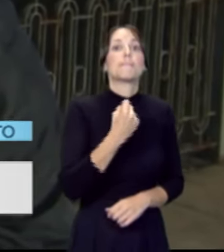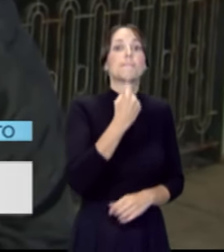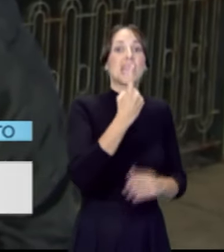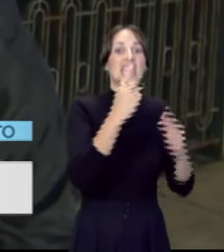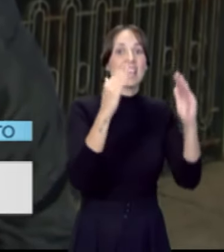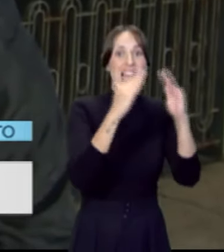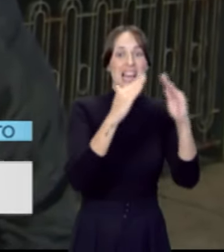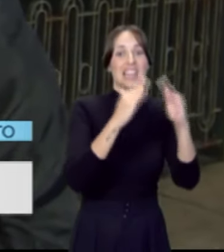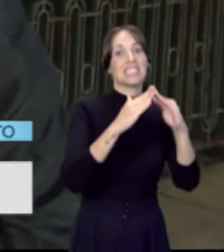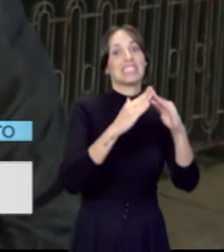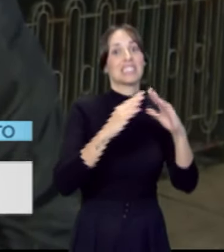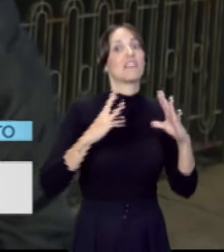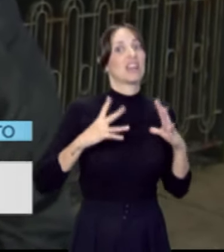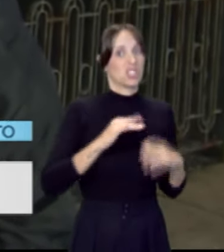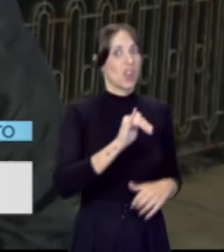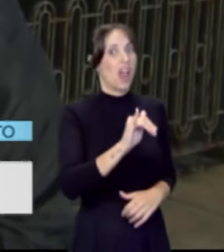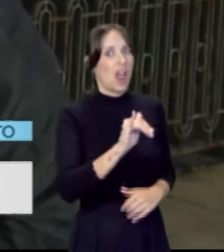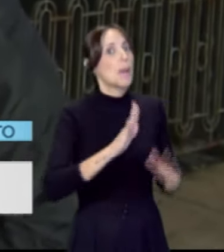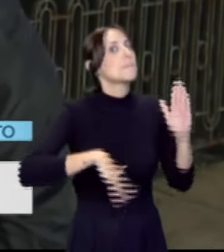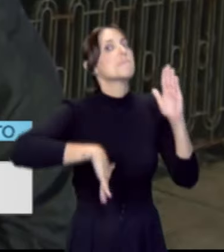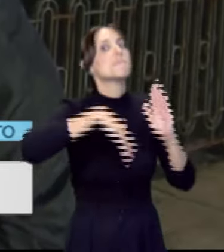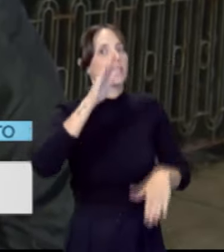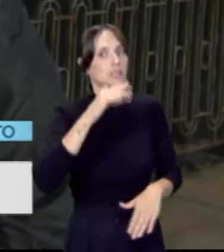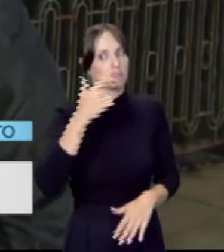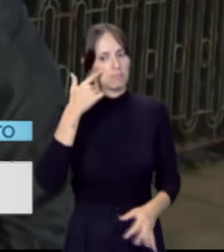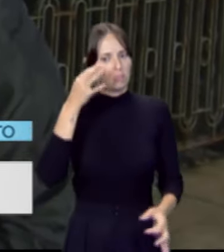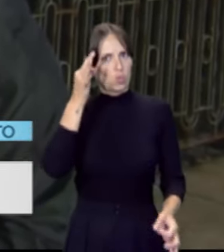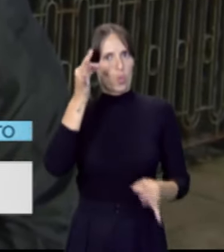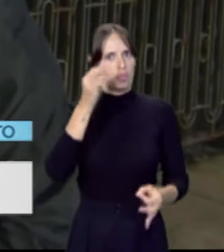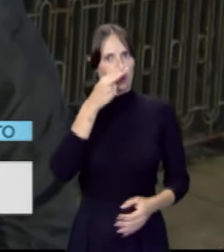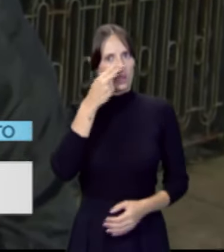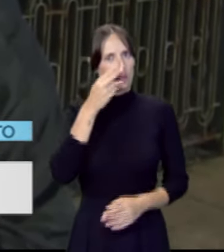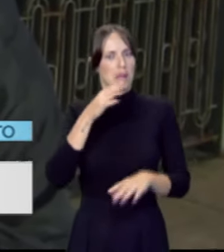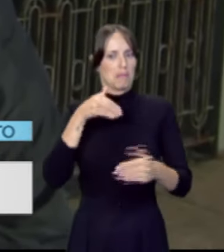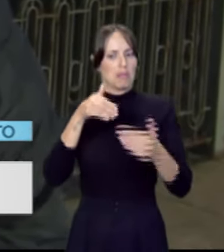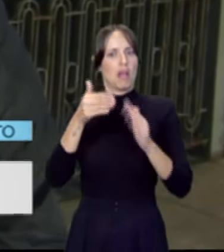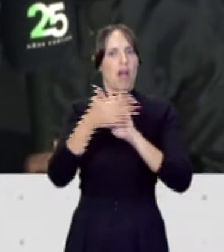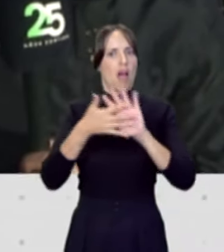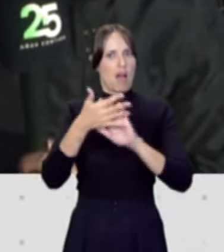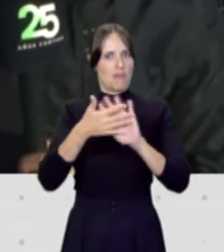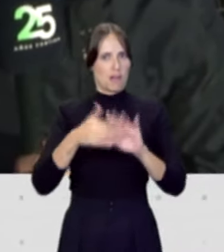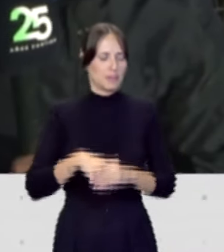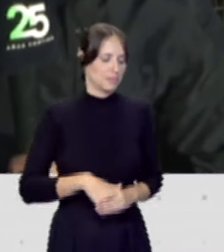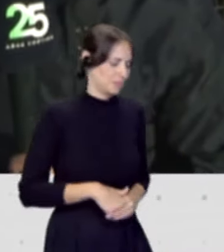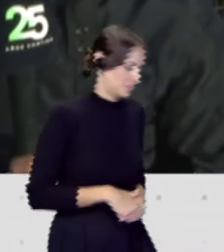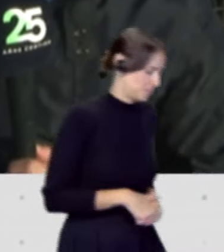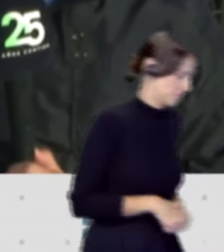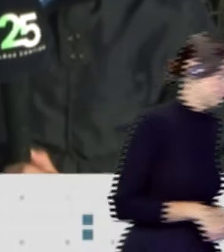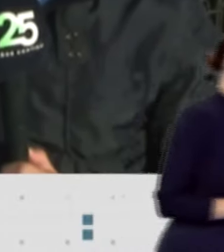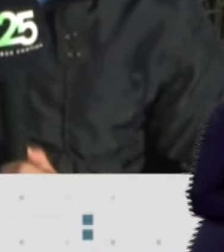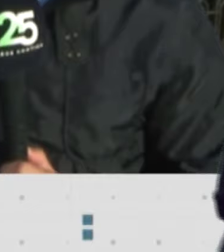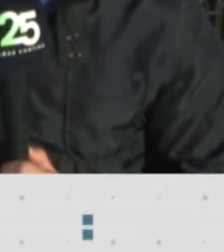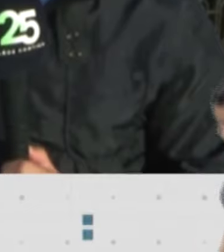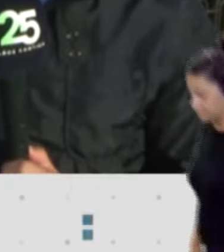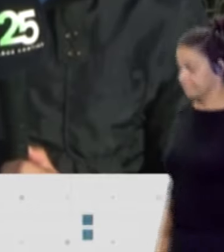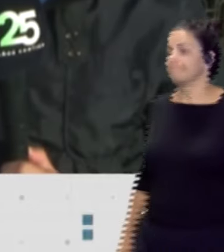régimen de alquiler vacacional. Hay de José Dato que también puede ser interesante para abordar a las próximas fechas. Por supuesto, Antonio. Retomamos todo